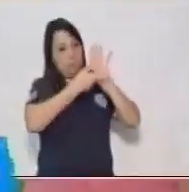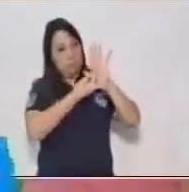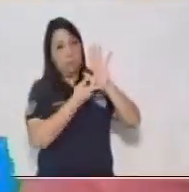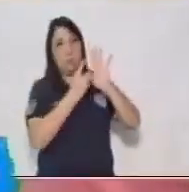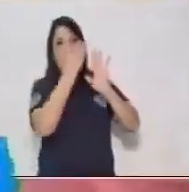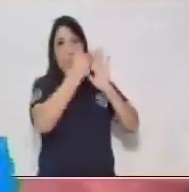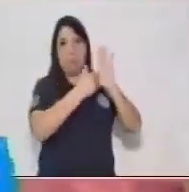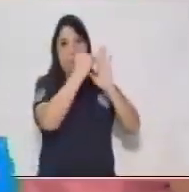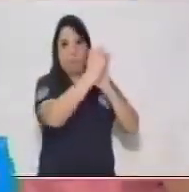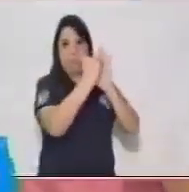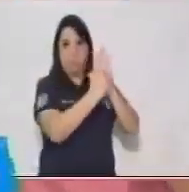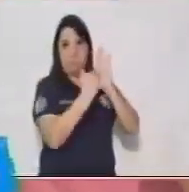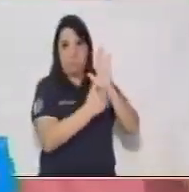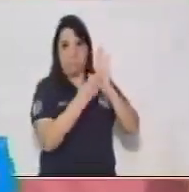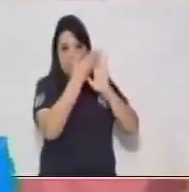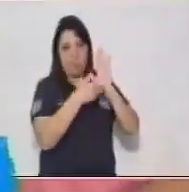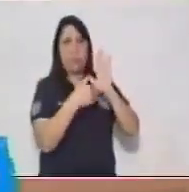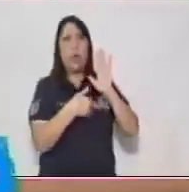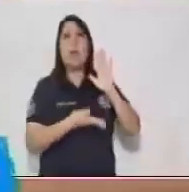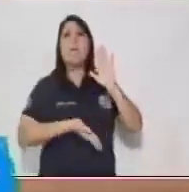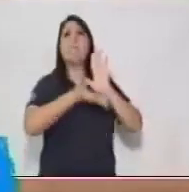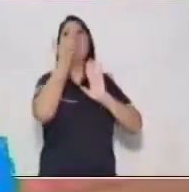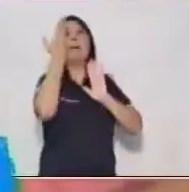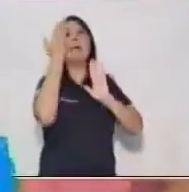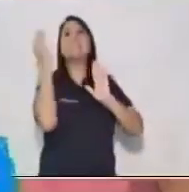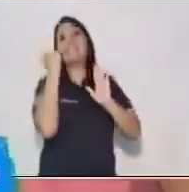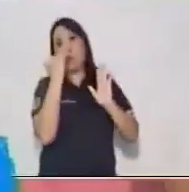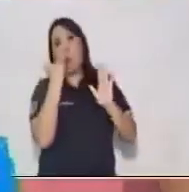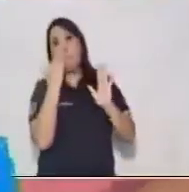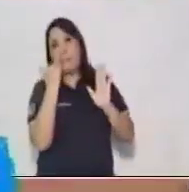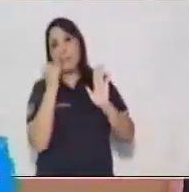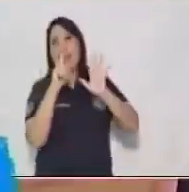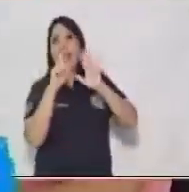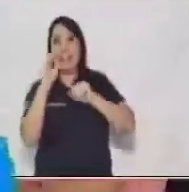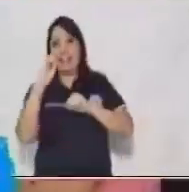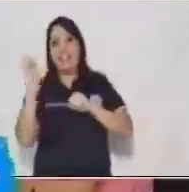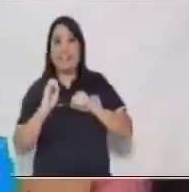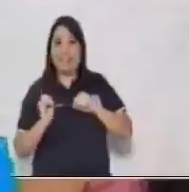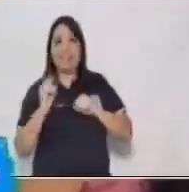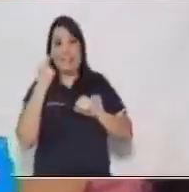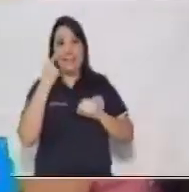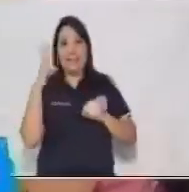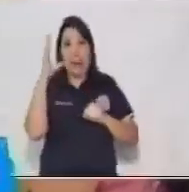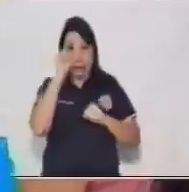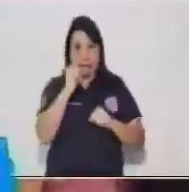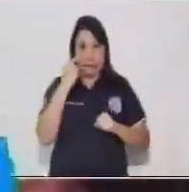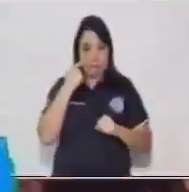la de mayor cantidad. En este caso, si te das cuenta,